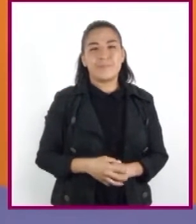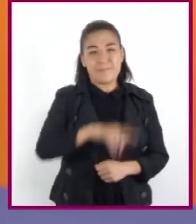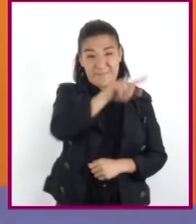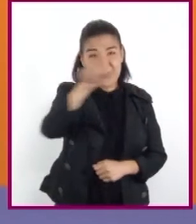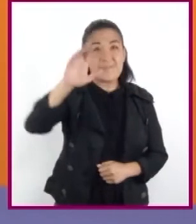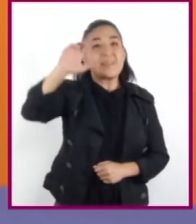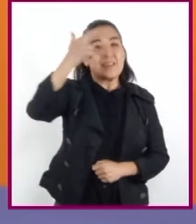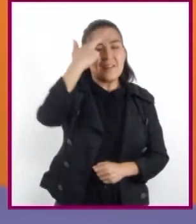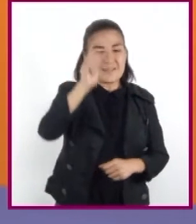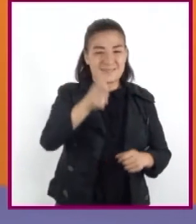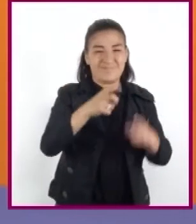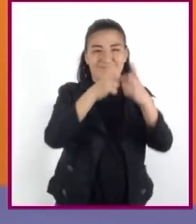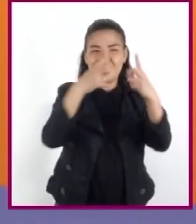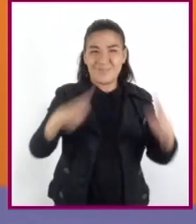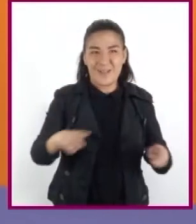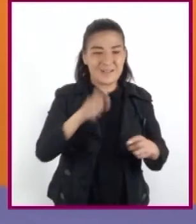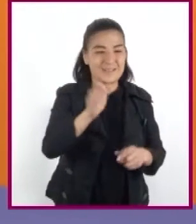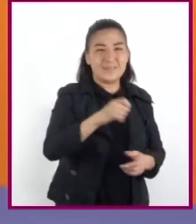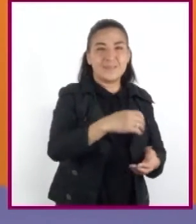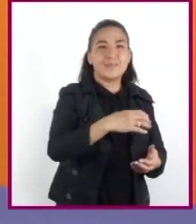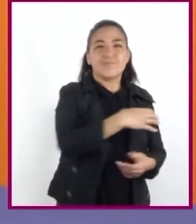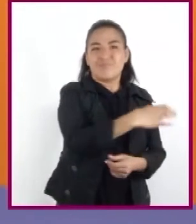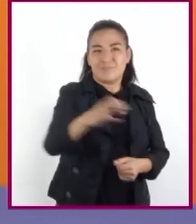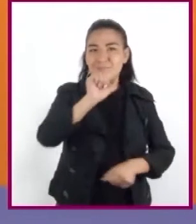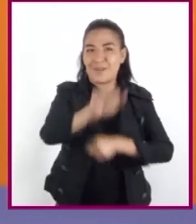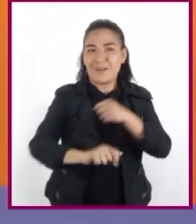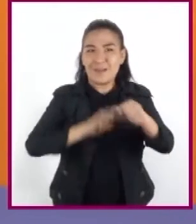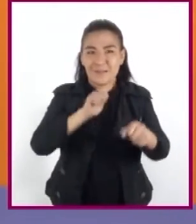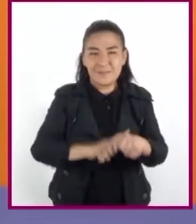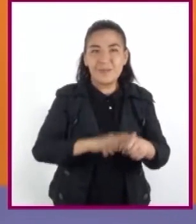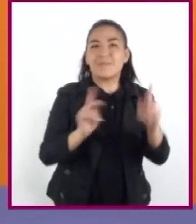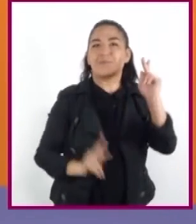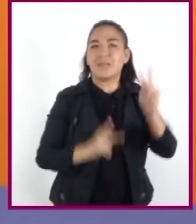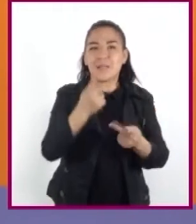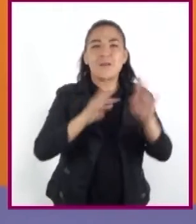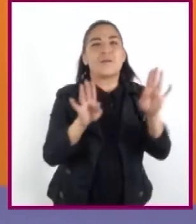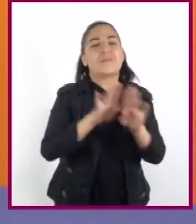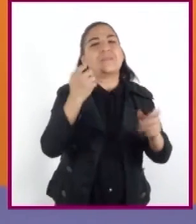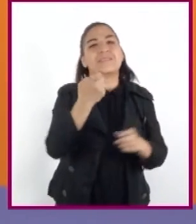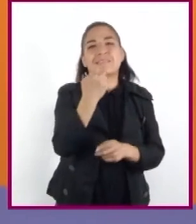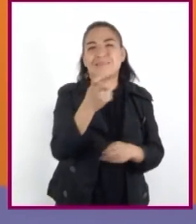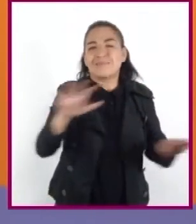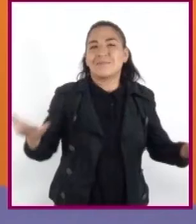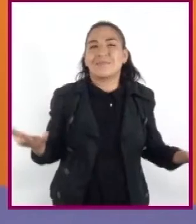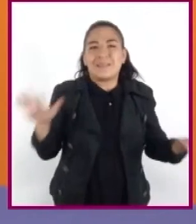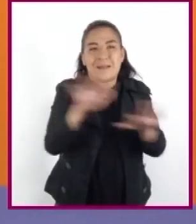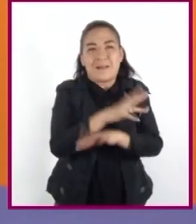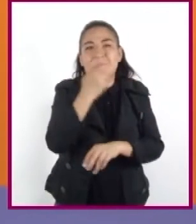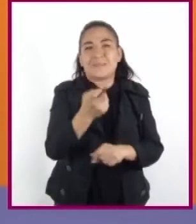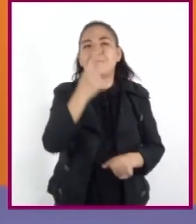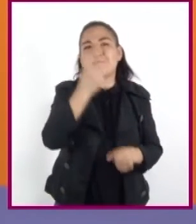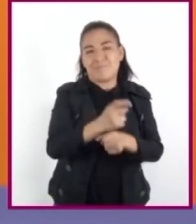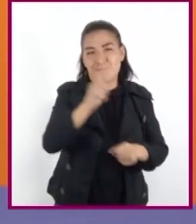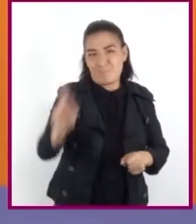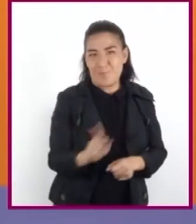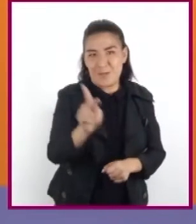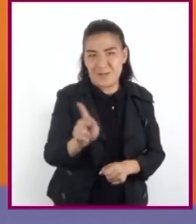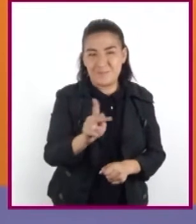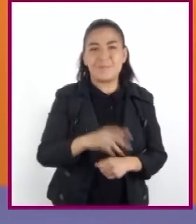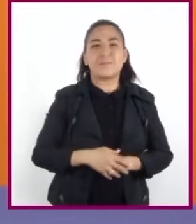Recordemos que el desarrollo de la agricultura revolucionó drásticamente la forma de vida de los primeros pueblos mesoamericanos.